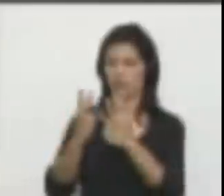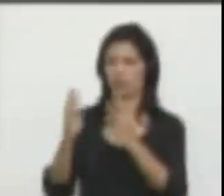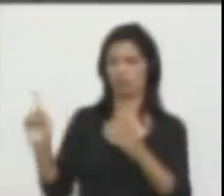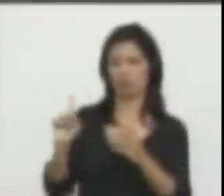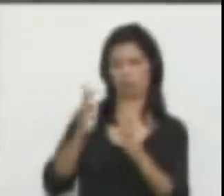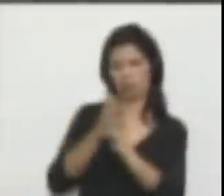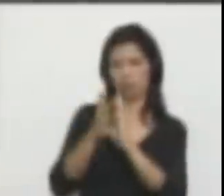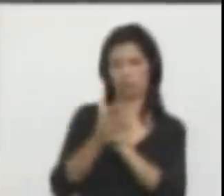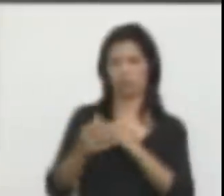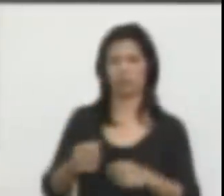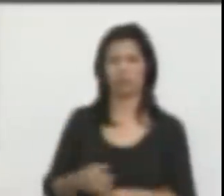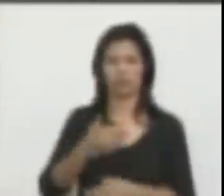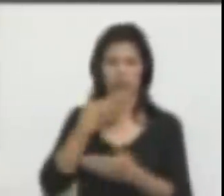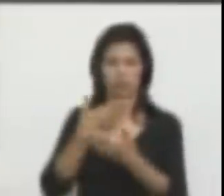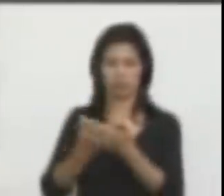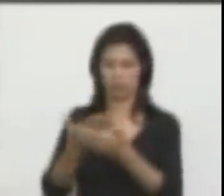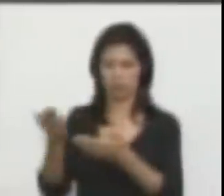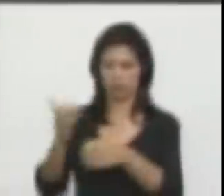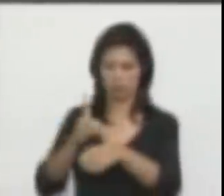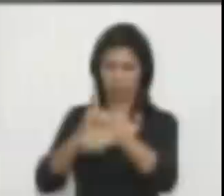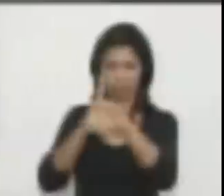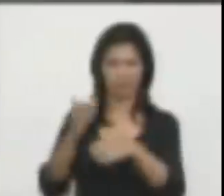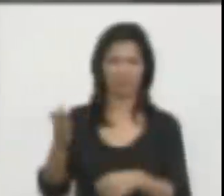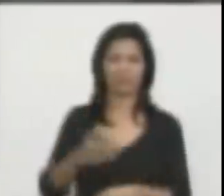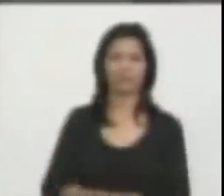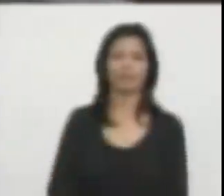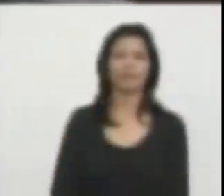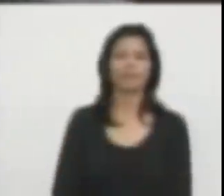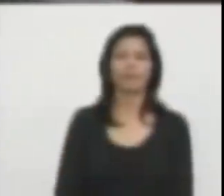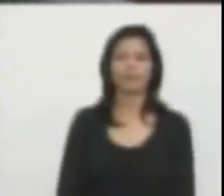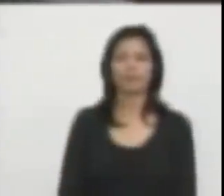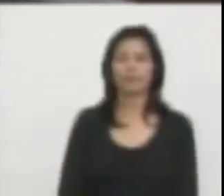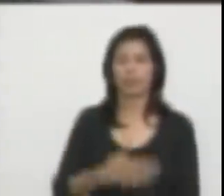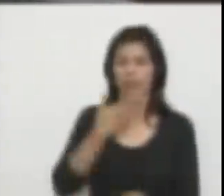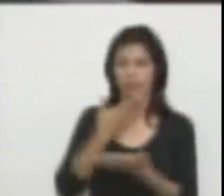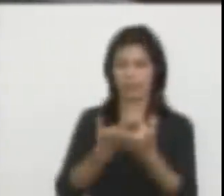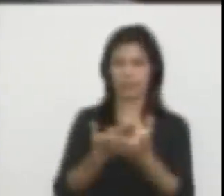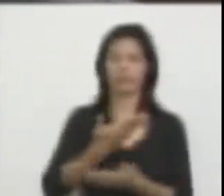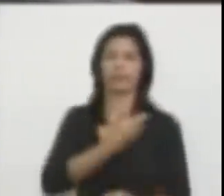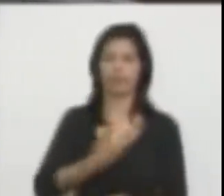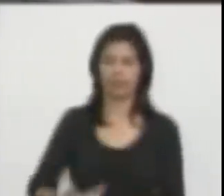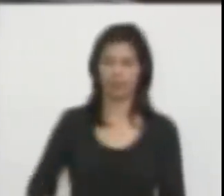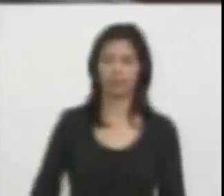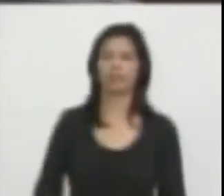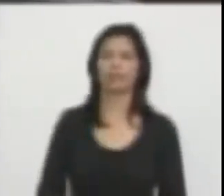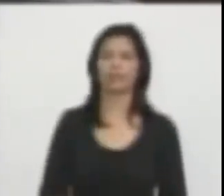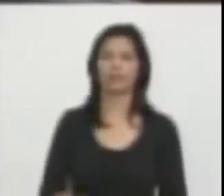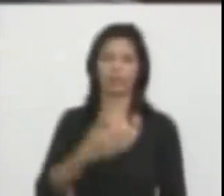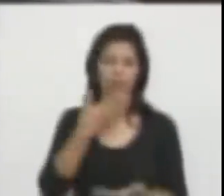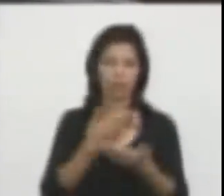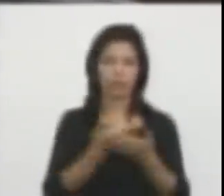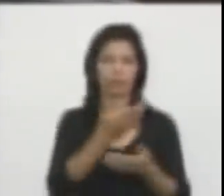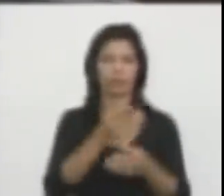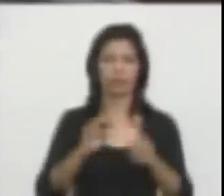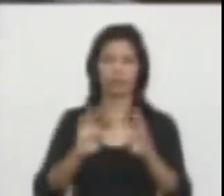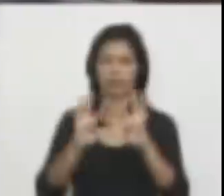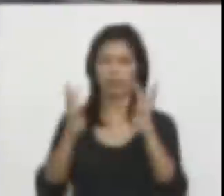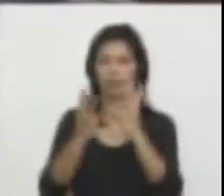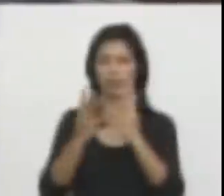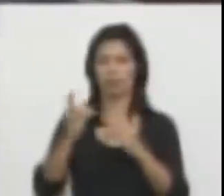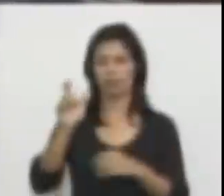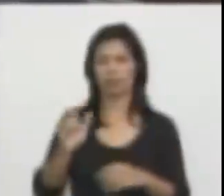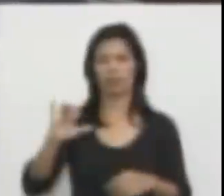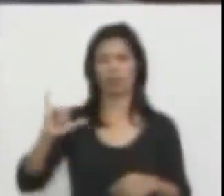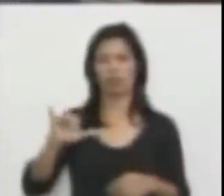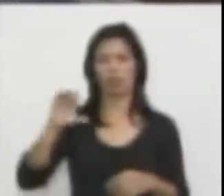Muchas gracias, doctor Gerne. Gracias, presidente. Gracias al senador José Darío Salazar